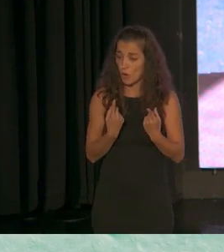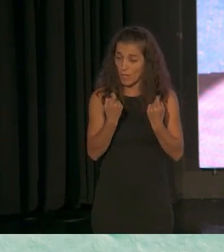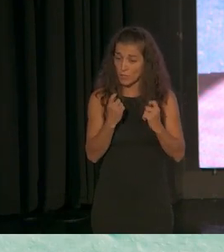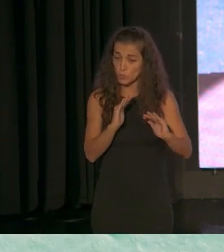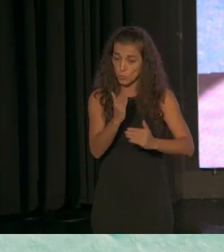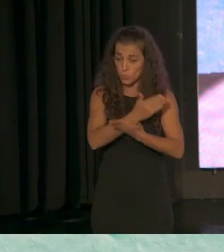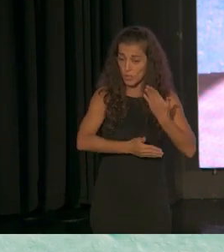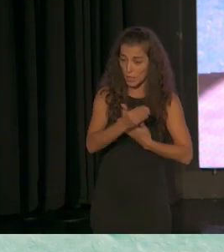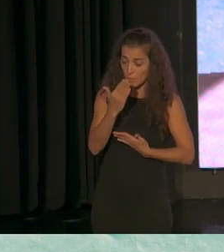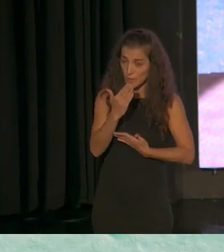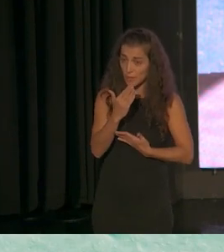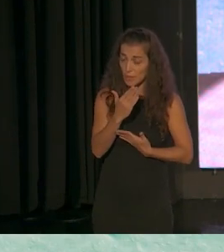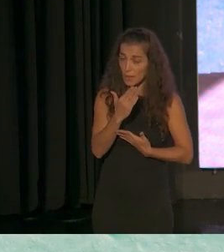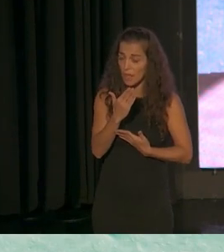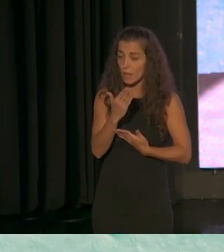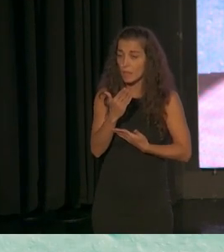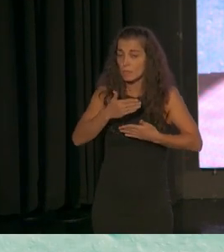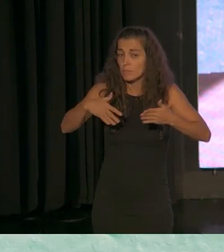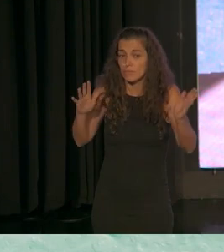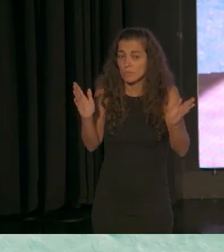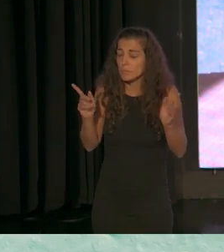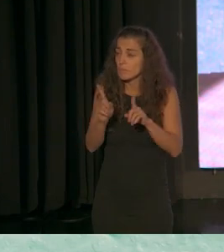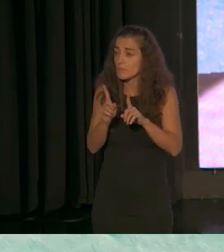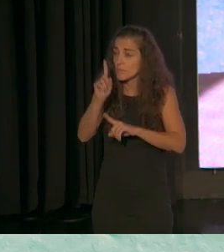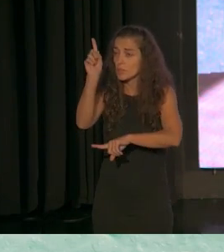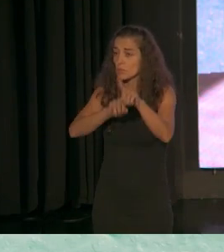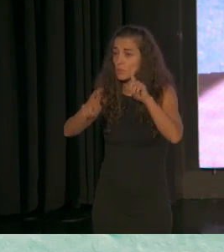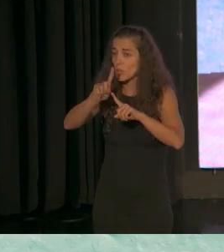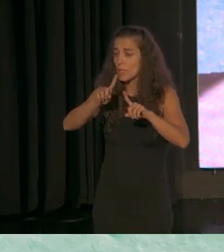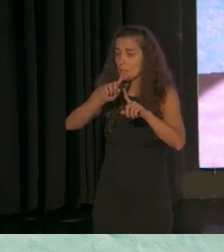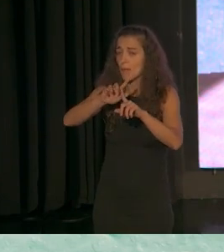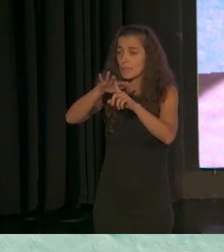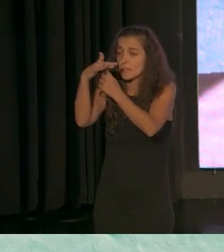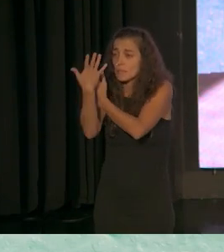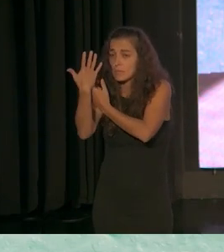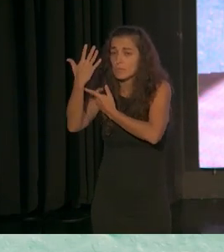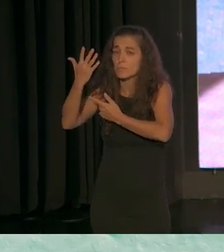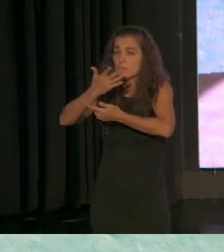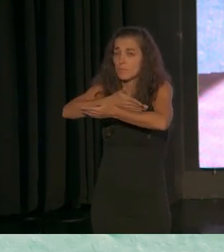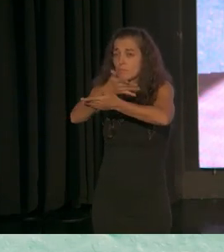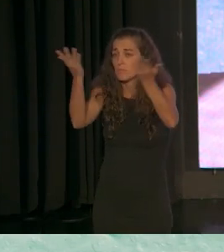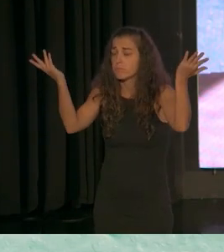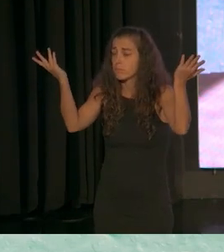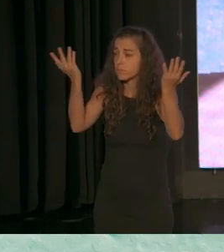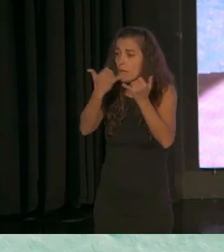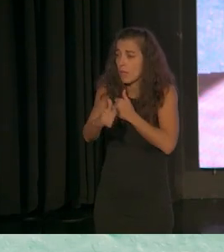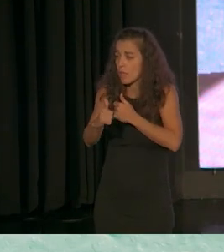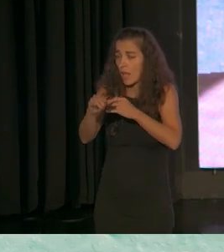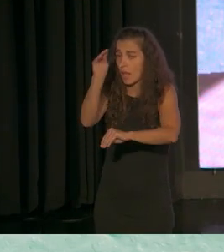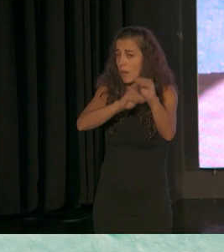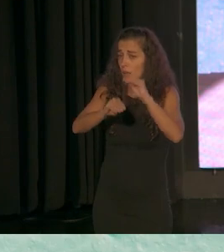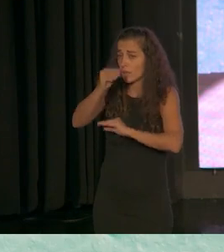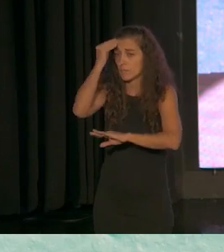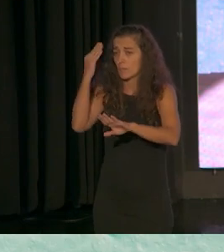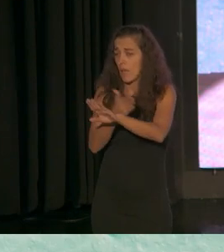a la discapacidad quedan diluidas en un mar de problemas y de conceptos pero que nunca acaban de ser tenidos en cuenta.